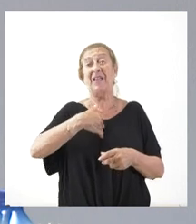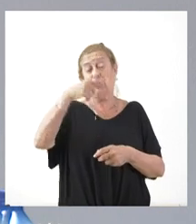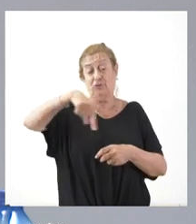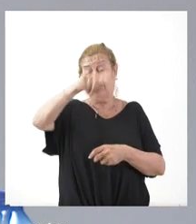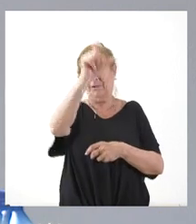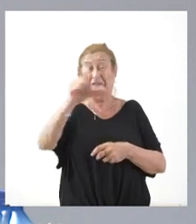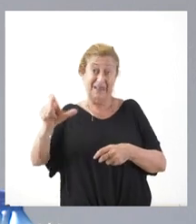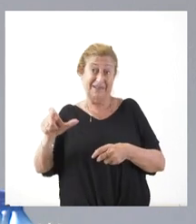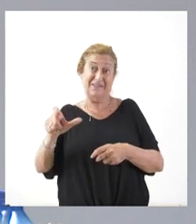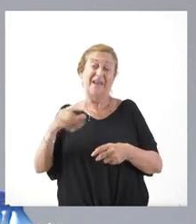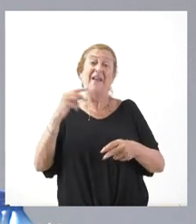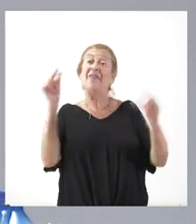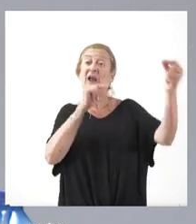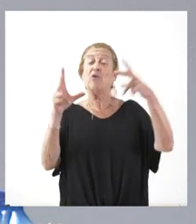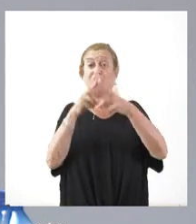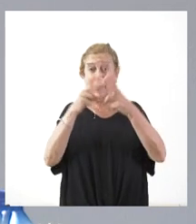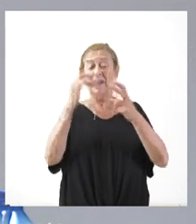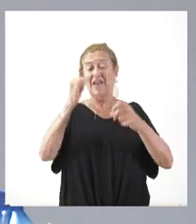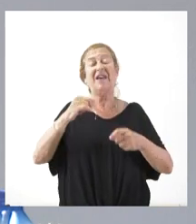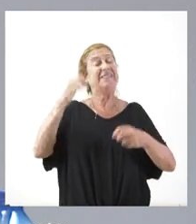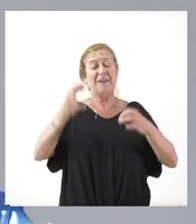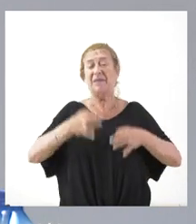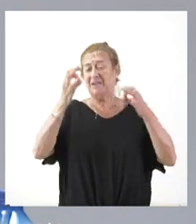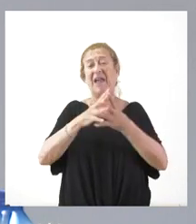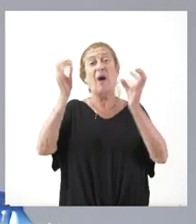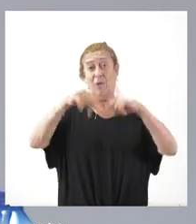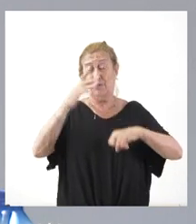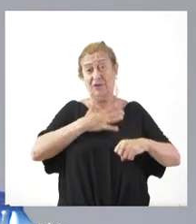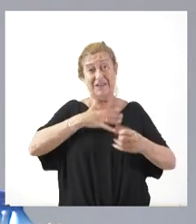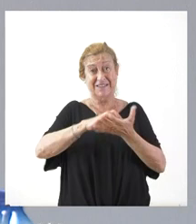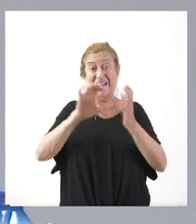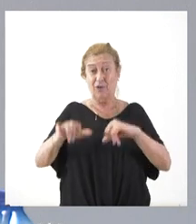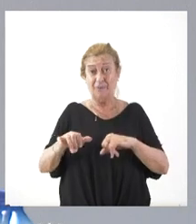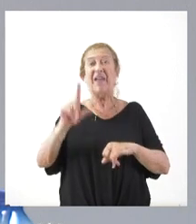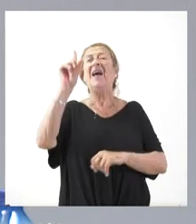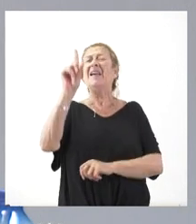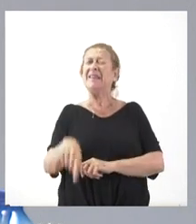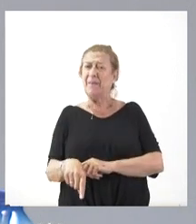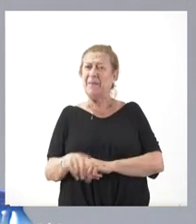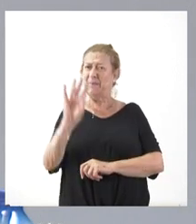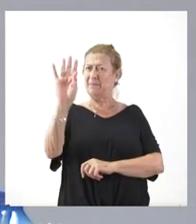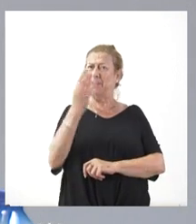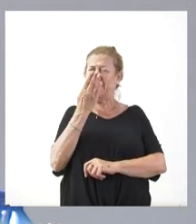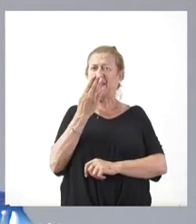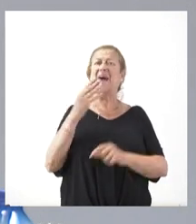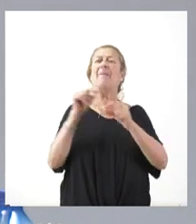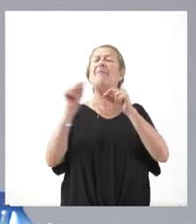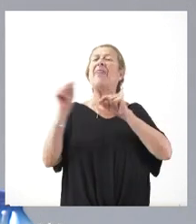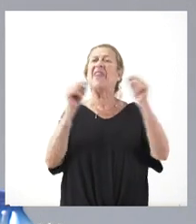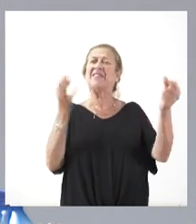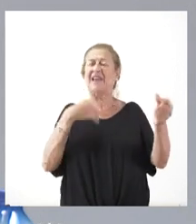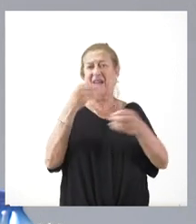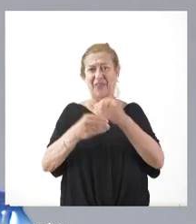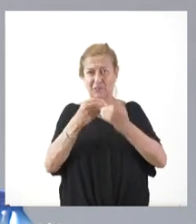social y reconociendo la importancia de esos acuerdos que siempre hemos tenido en Castilla y León. Nos plantea también las medidas que vayamos a tomar.